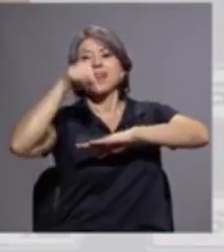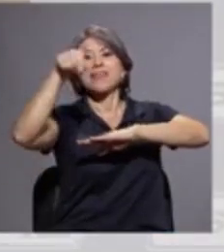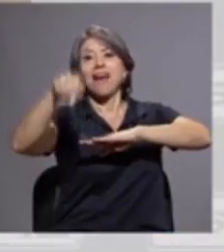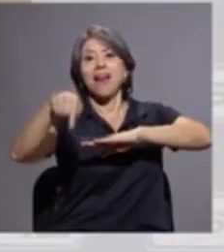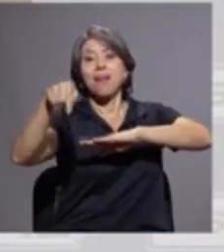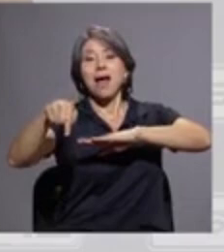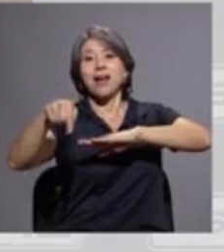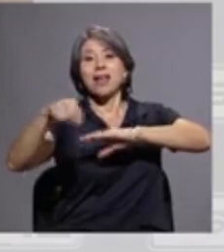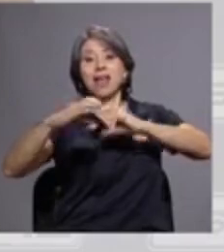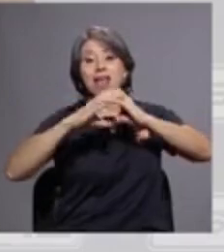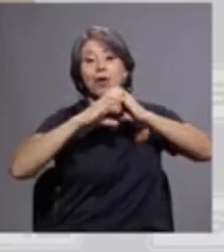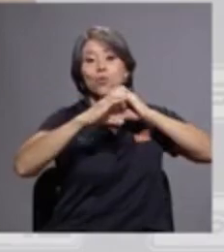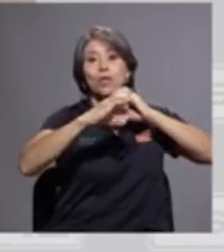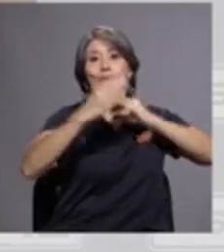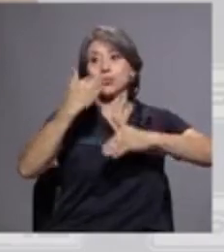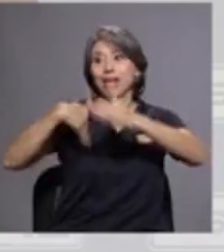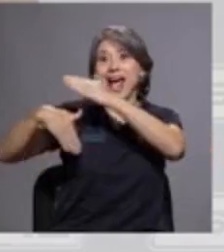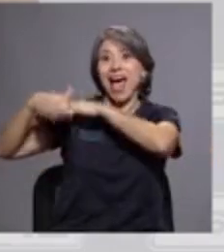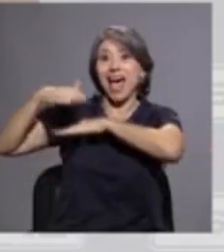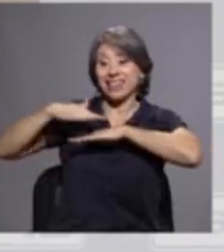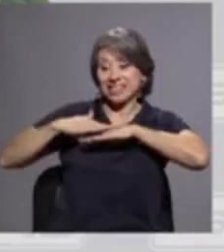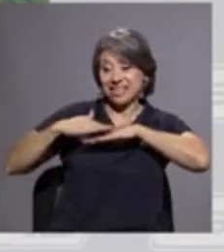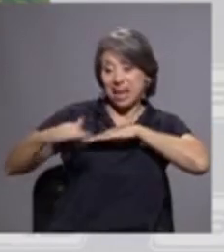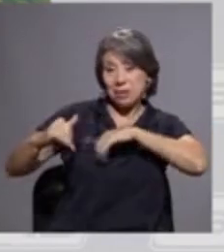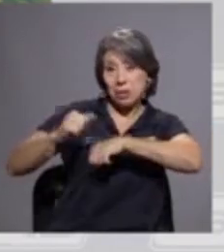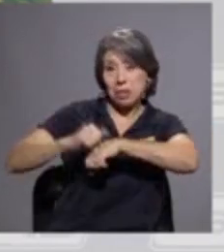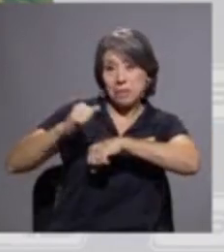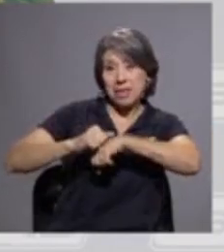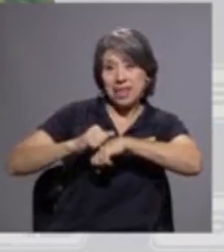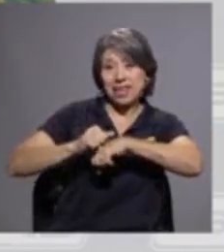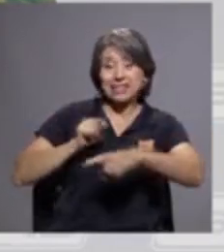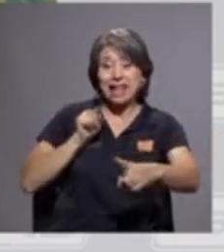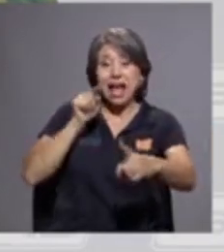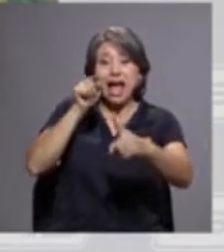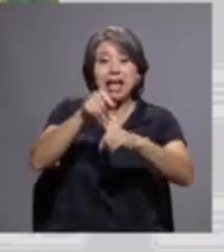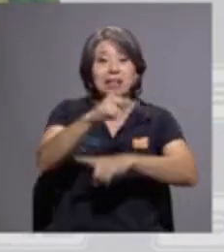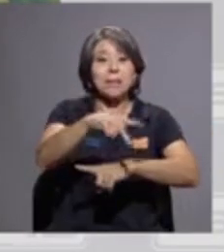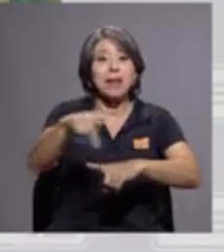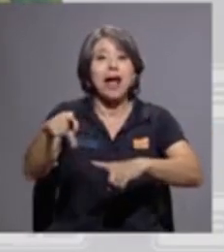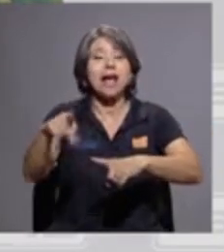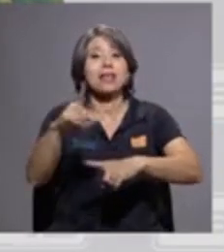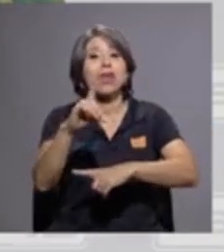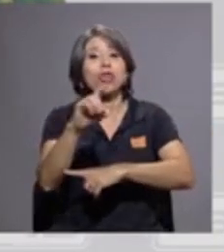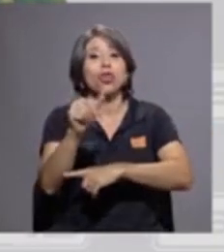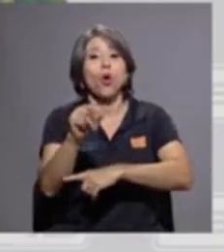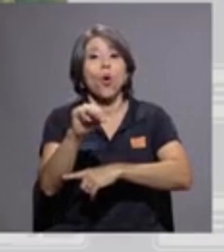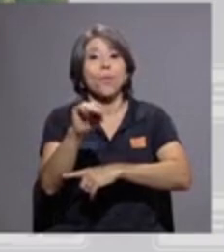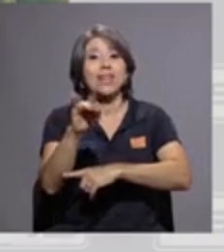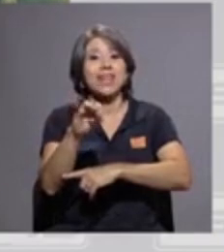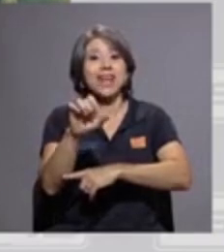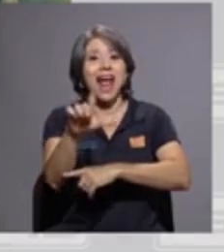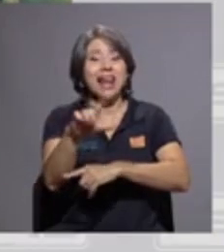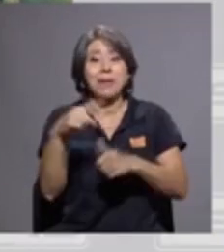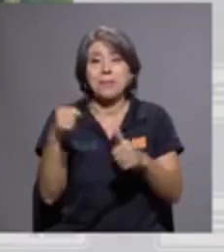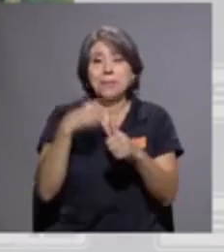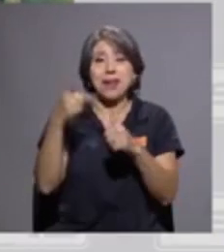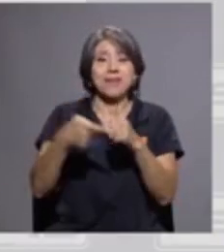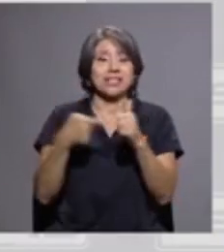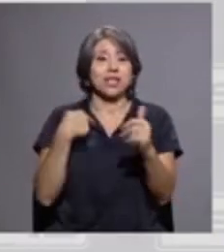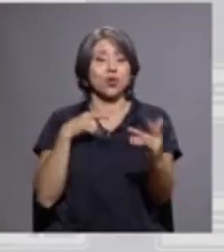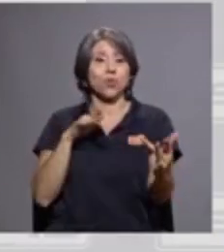un camino que antes era de piedras hasta llegar a Dominical ahí empezó mi primer contacto con el océano